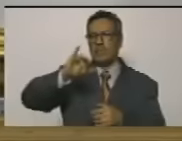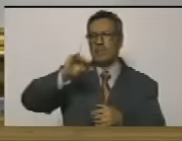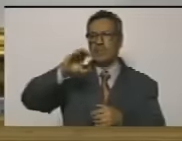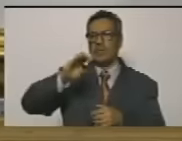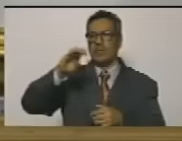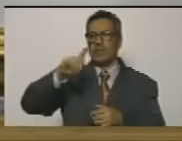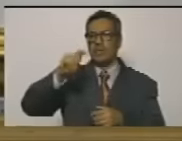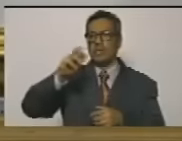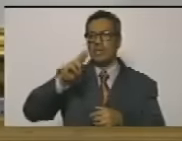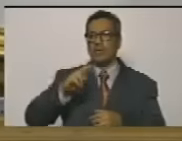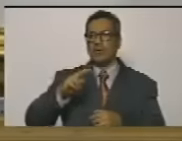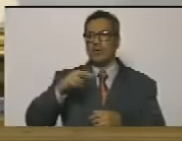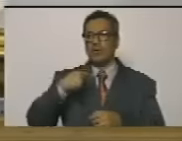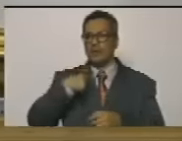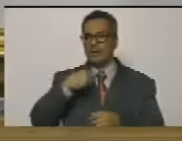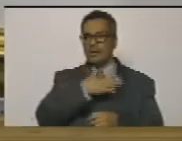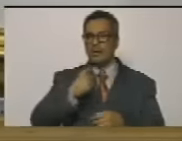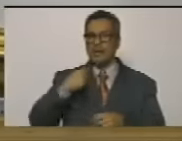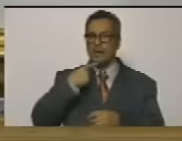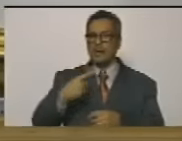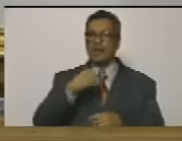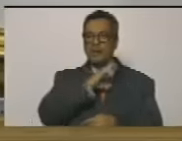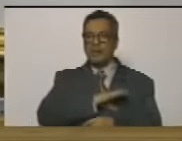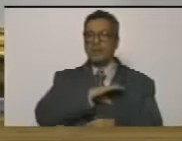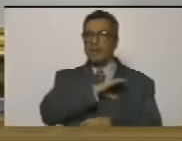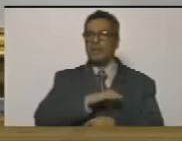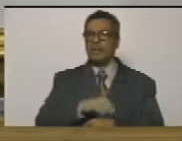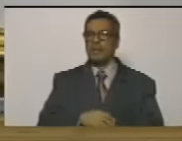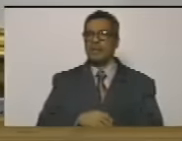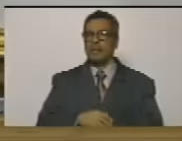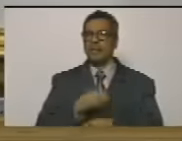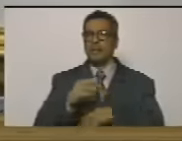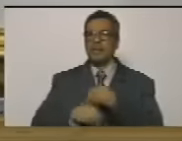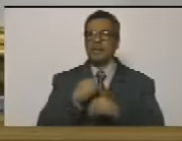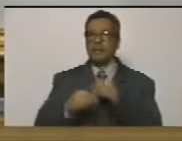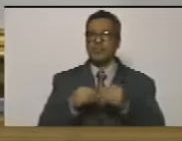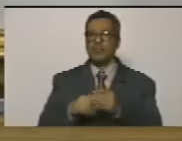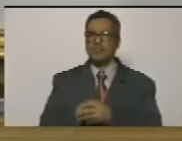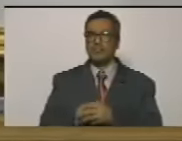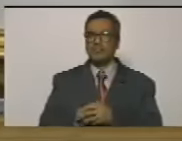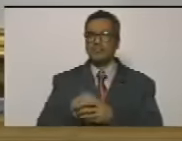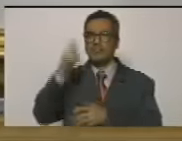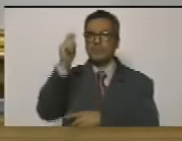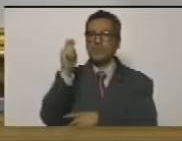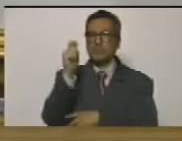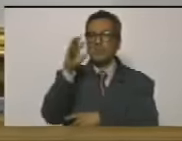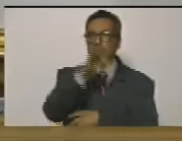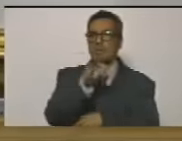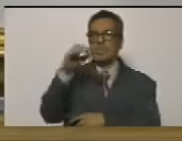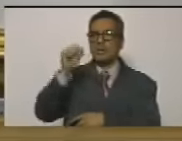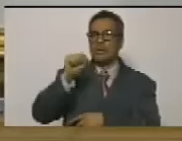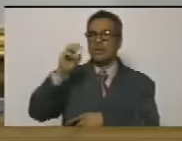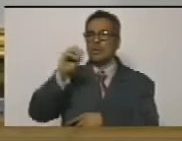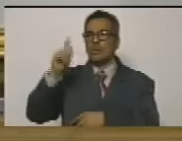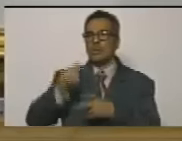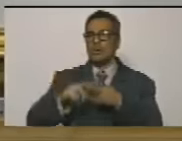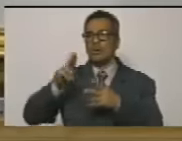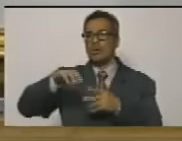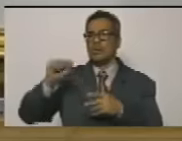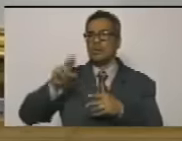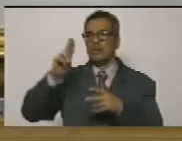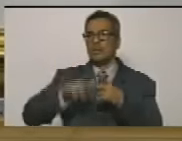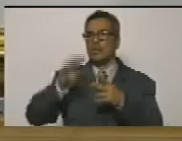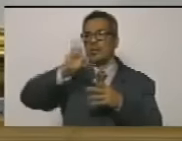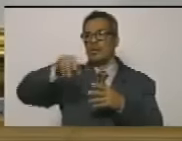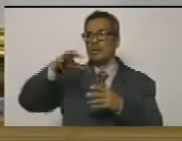Morales quiero pedirle a una comisión conformada por el diputado Fernando Soto Rojas Saúl Ortega